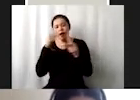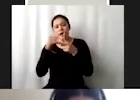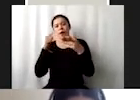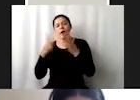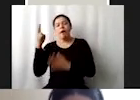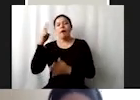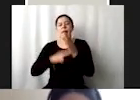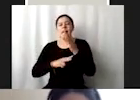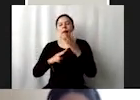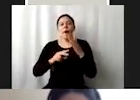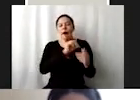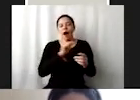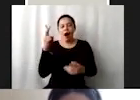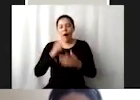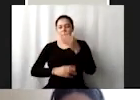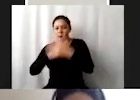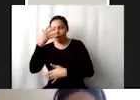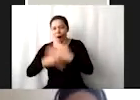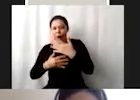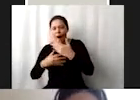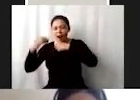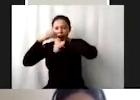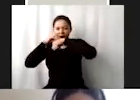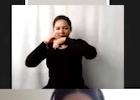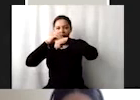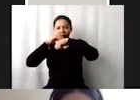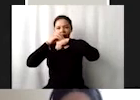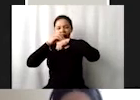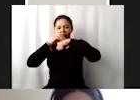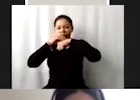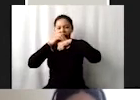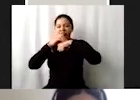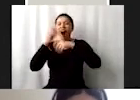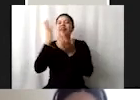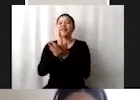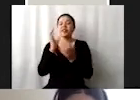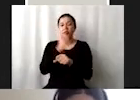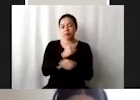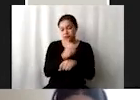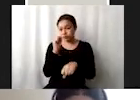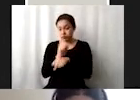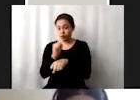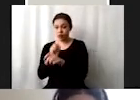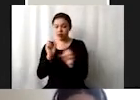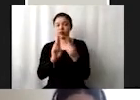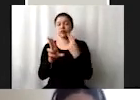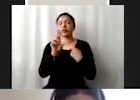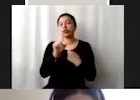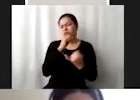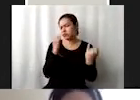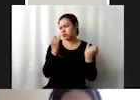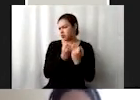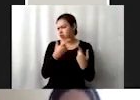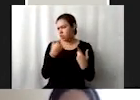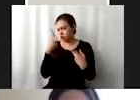2000 al 2015, acá no es solo una cobertura universal de primaria y secundaria, sino por el resto de